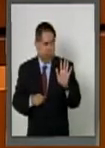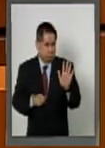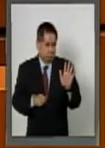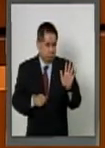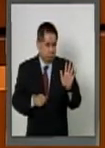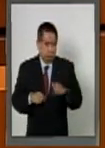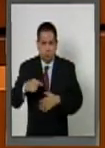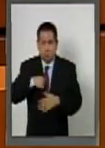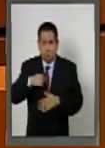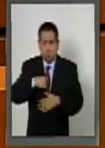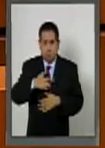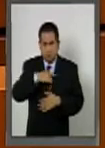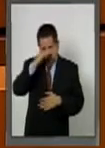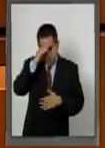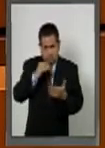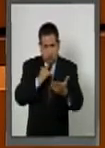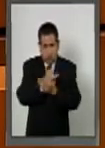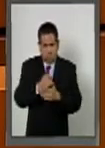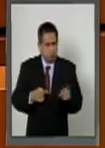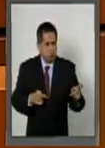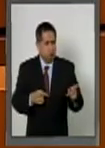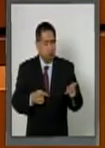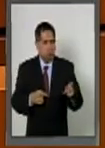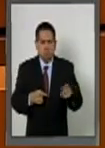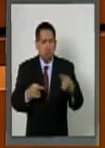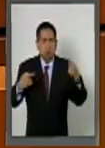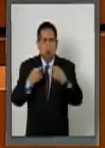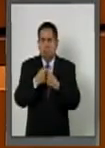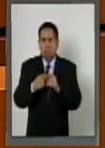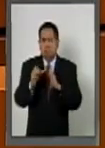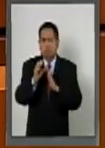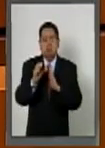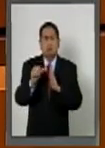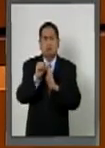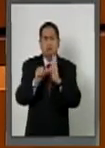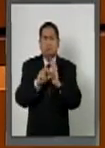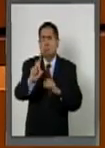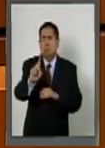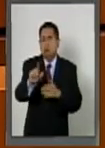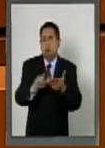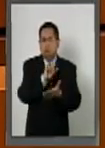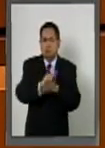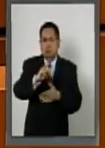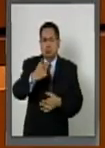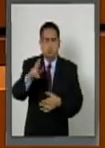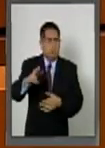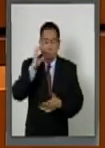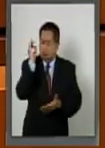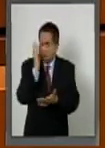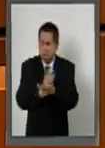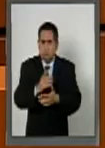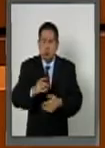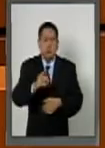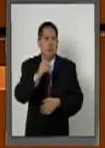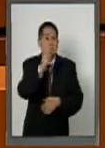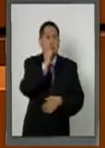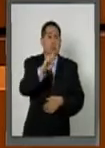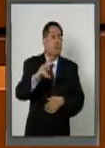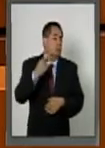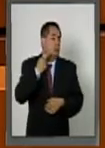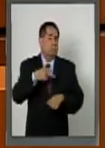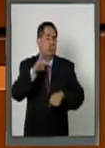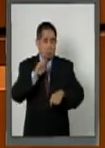Yo sostengo que viola el 30 de la Ley Orgánica de la PGR porque sólo puede ser Procurador, el Subprocurador,